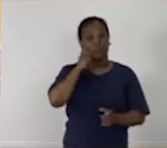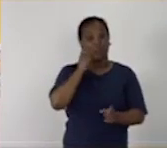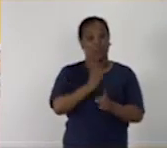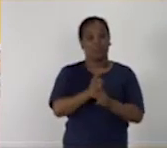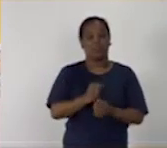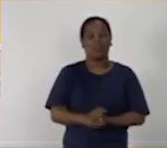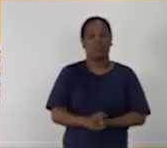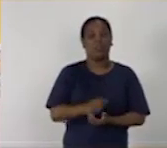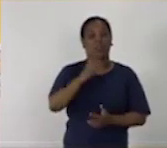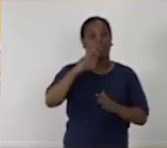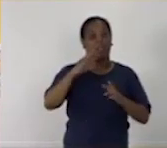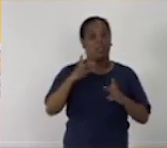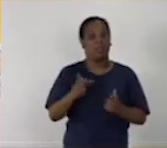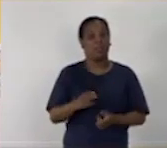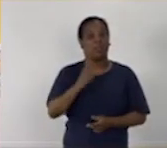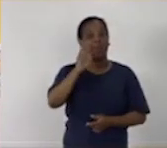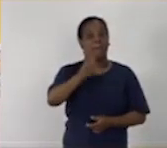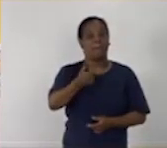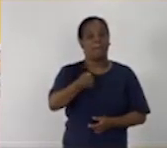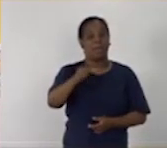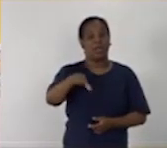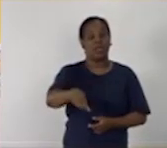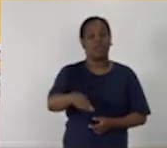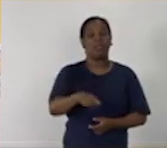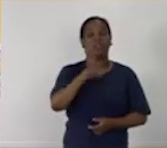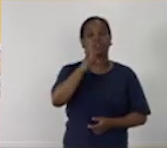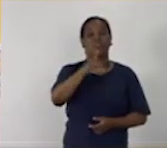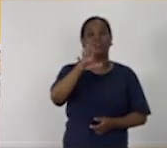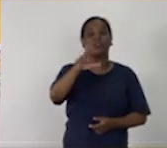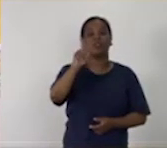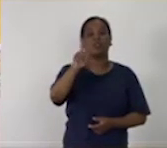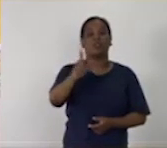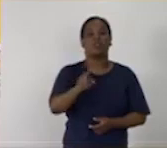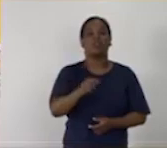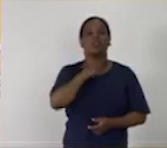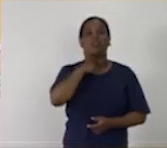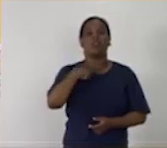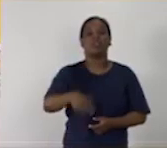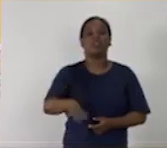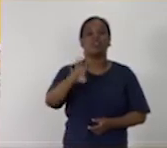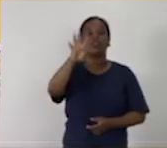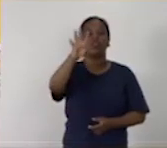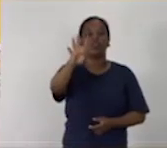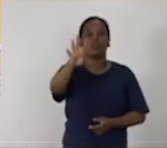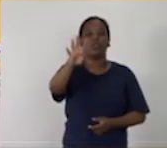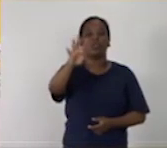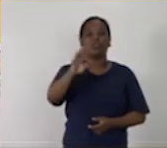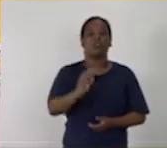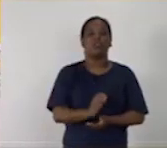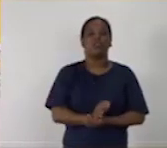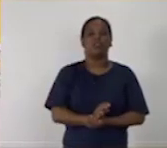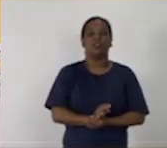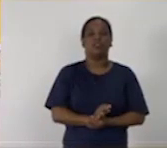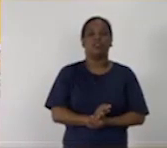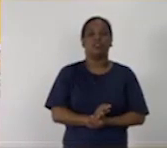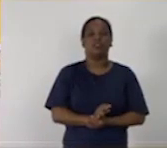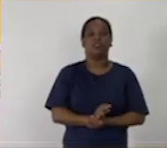A ver, ¿ya lo localizaron? Les repito, página 151,